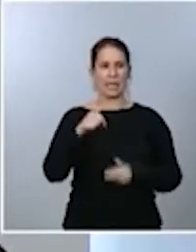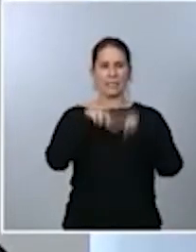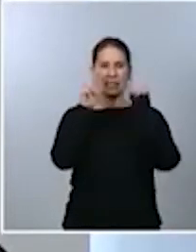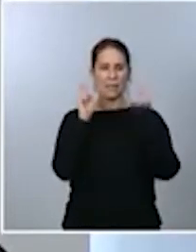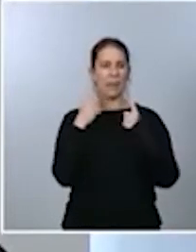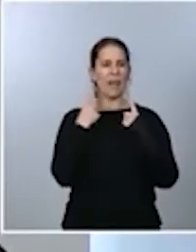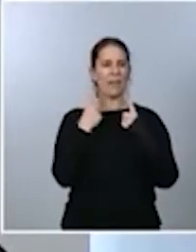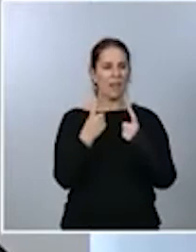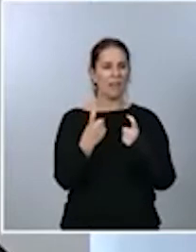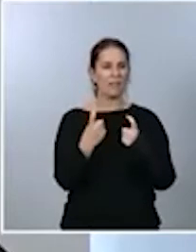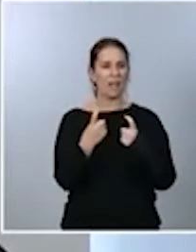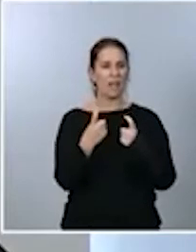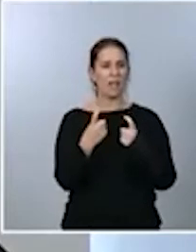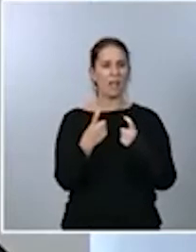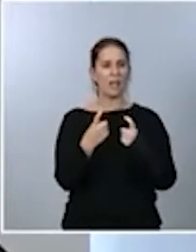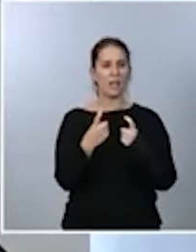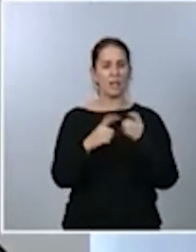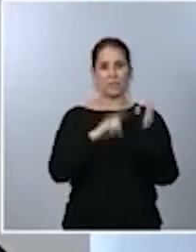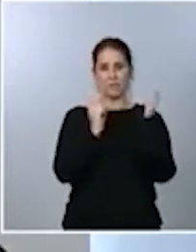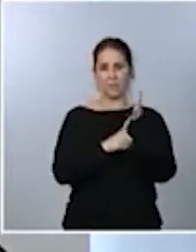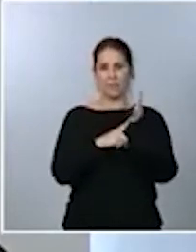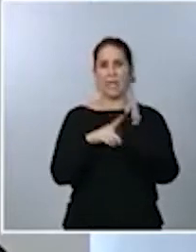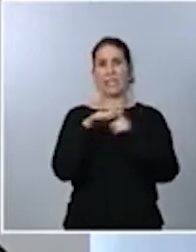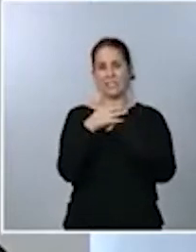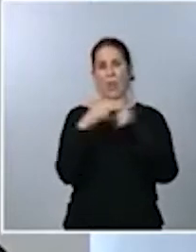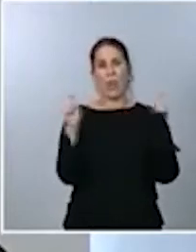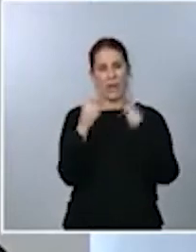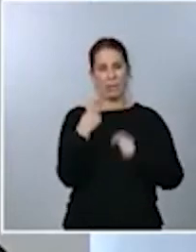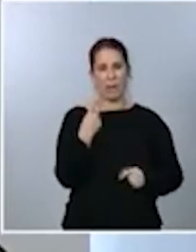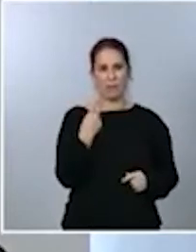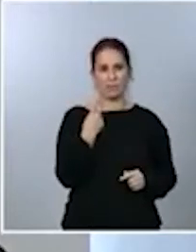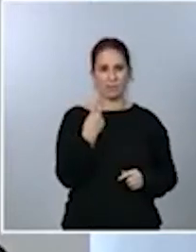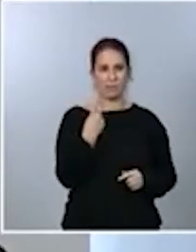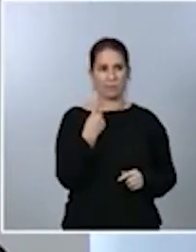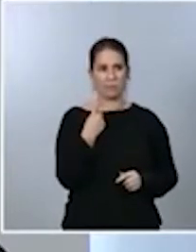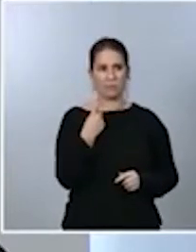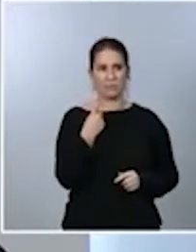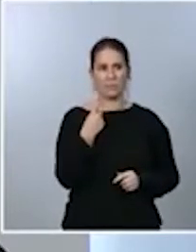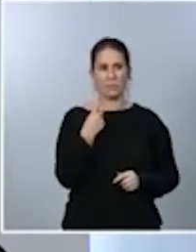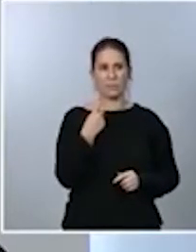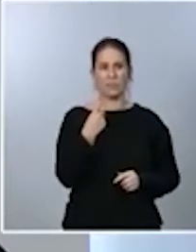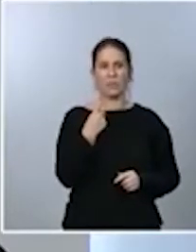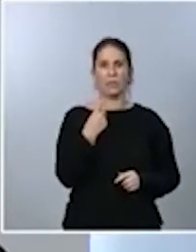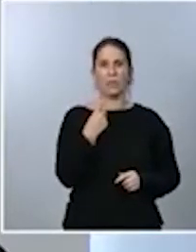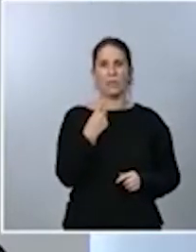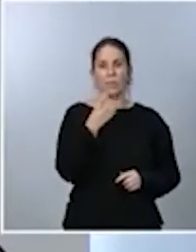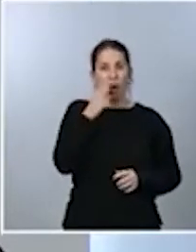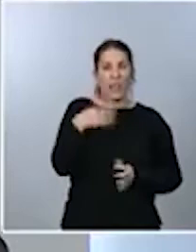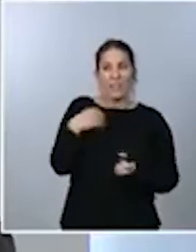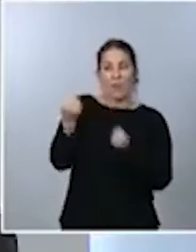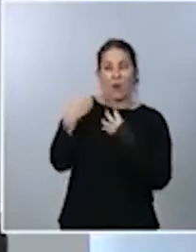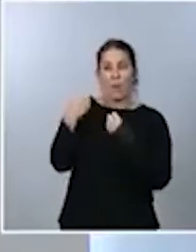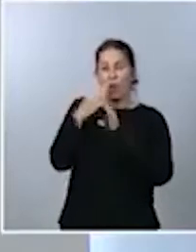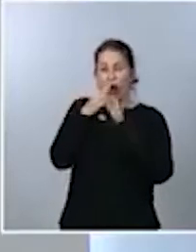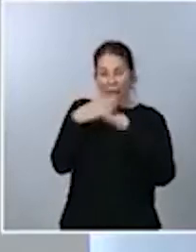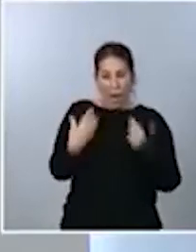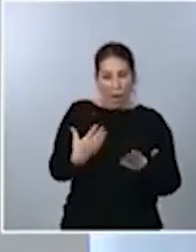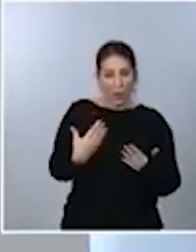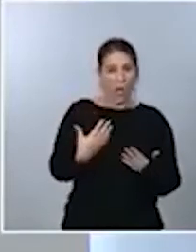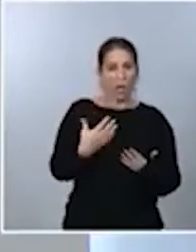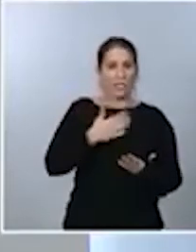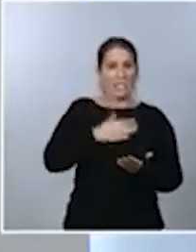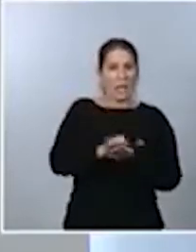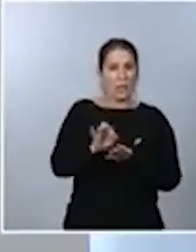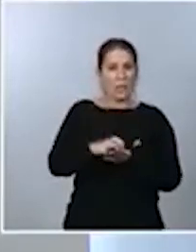amparo legal del estado de alarma. No bastaría, por la información que estamos teniendo en estos momentos y que nos ofrecen nuestros servicios jurídicos,